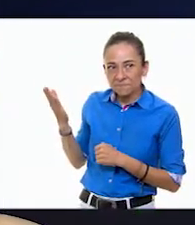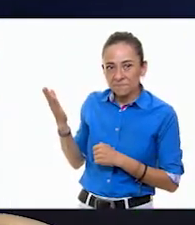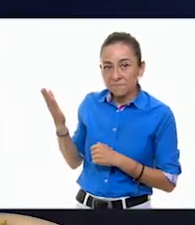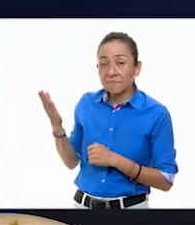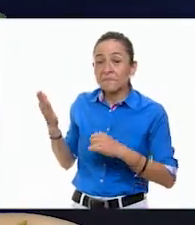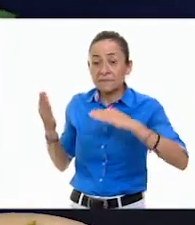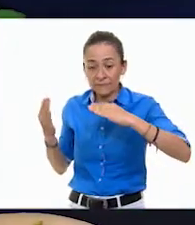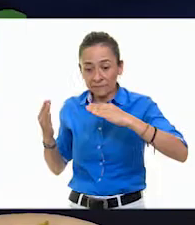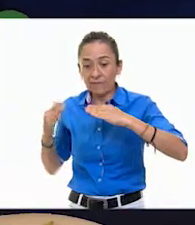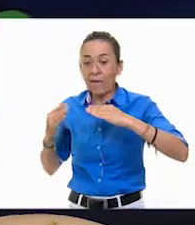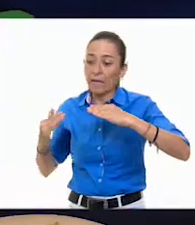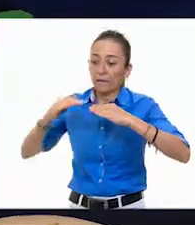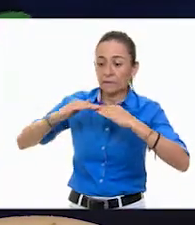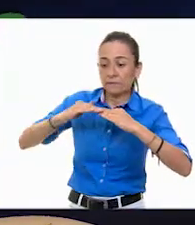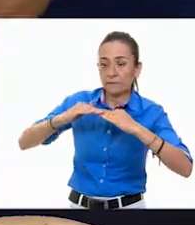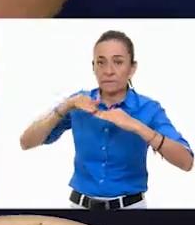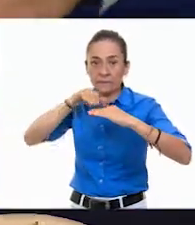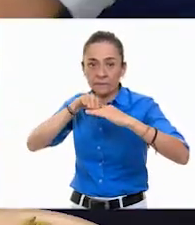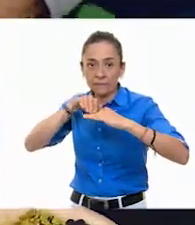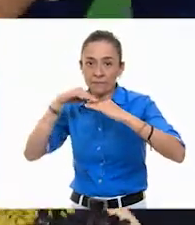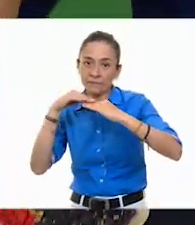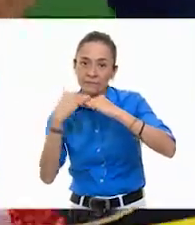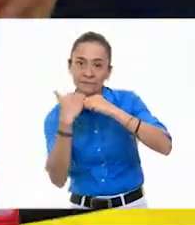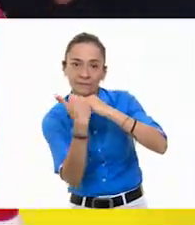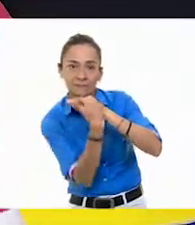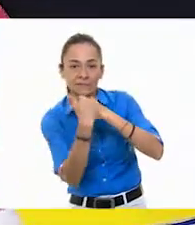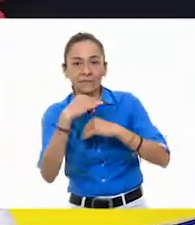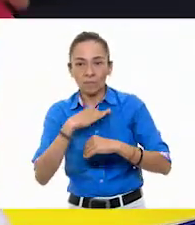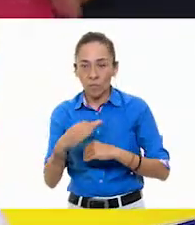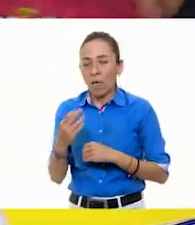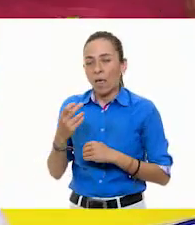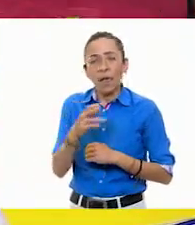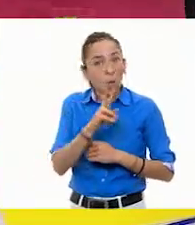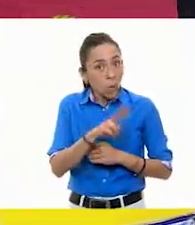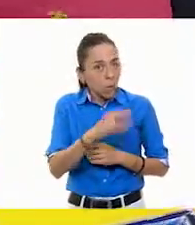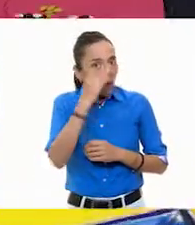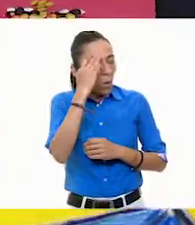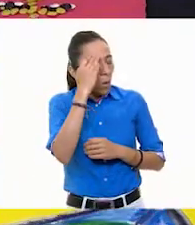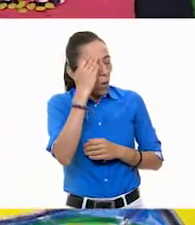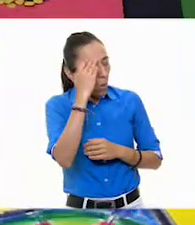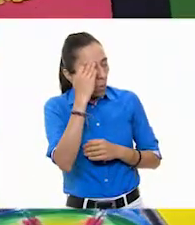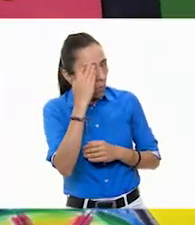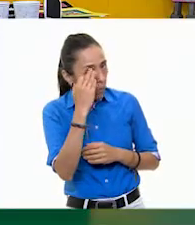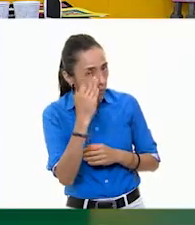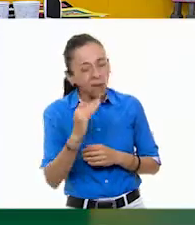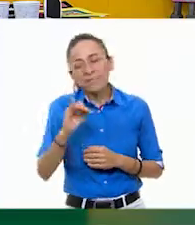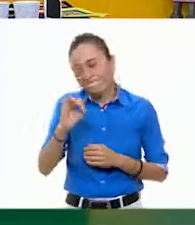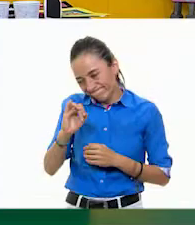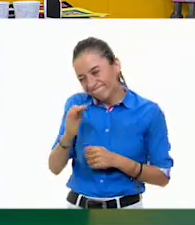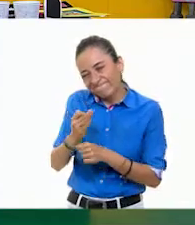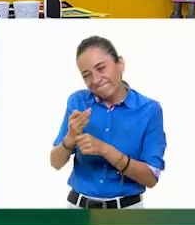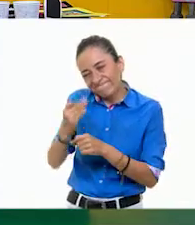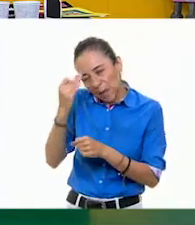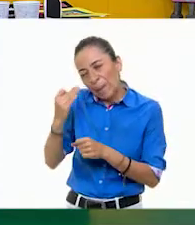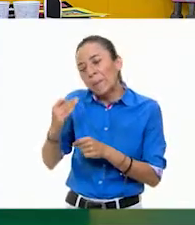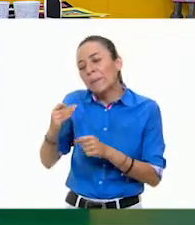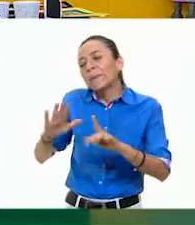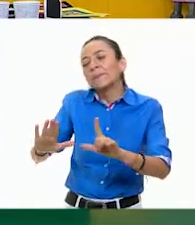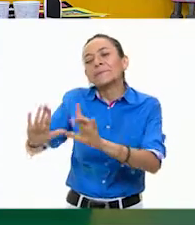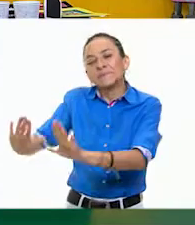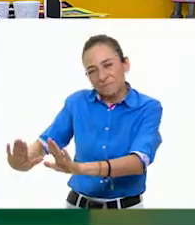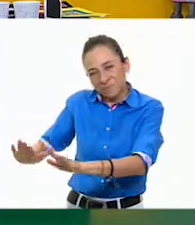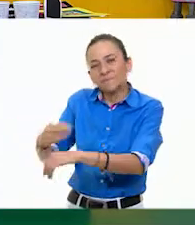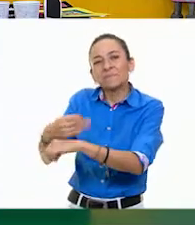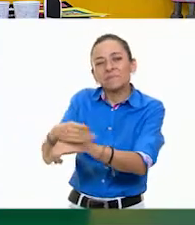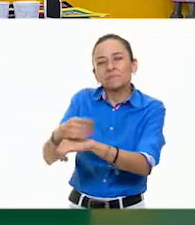Sí, ok, muy bien. Como esto lleva tanto tiempo. Exacto, vamos a ir avanzando. Vamos a saltar procedimientos, y vean cómo